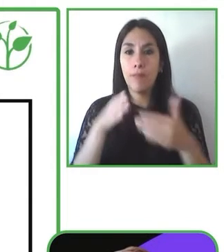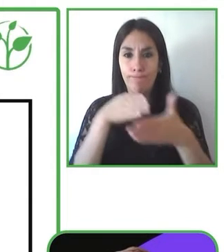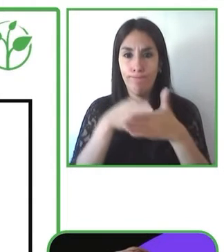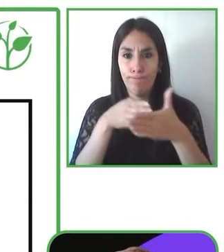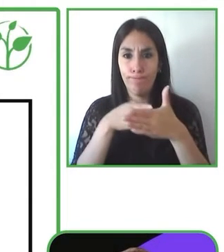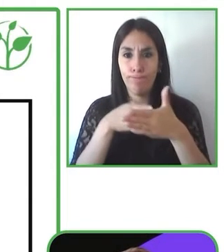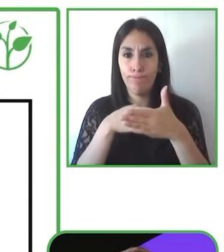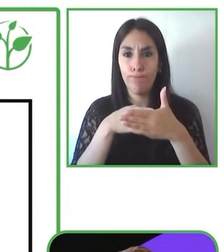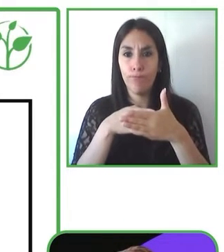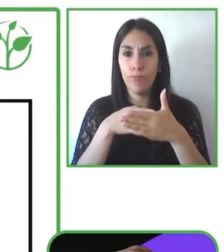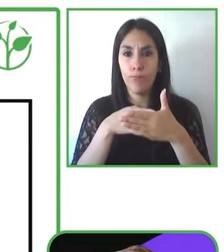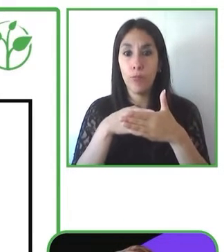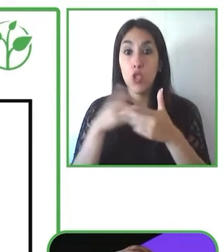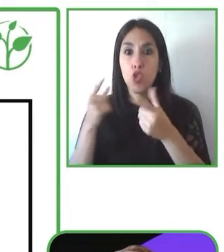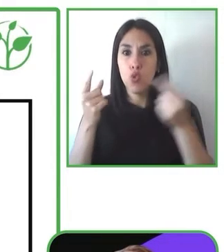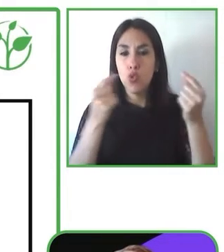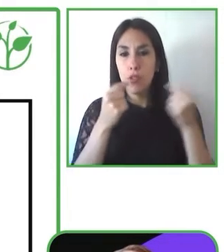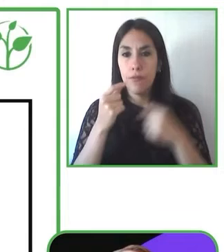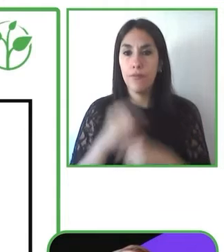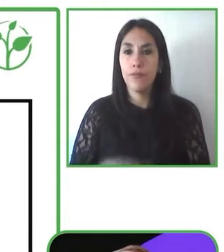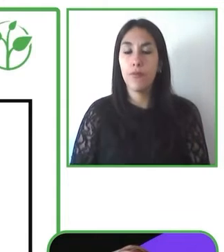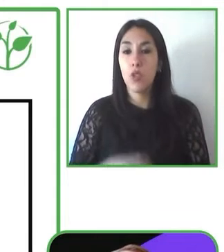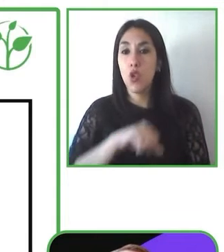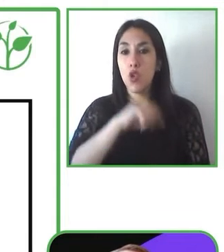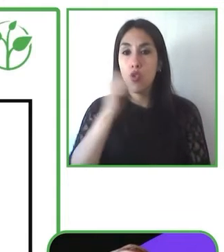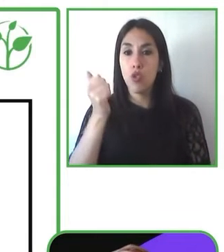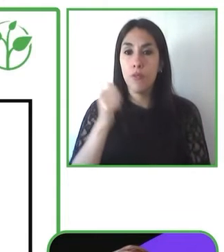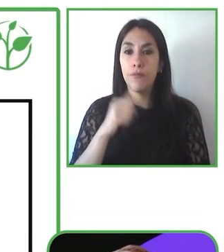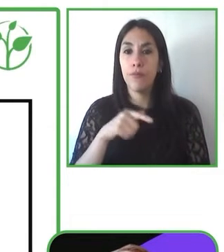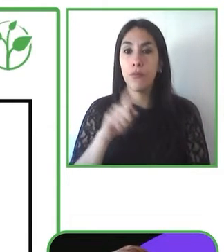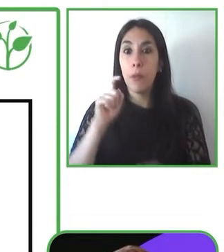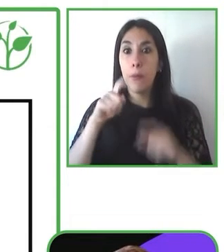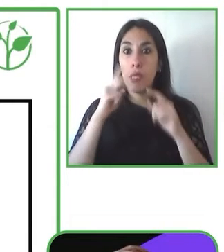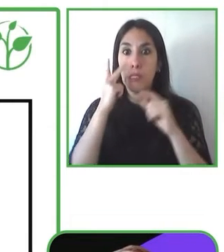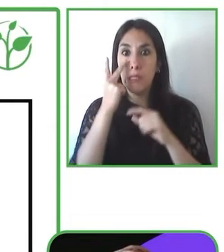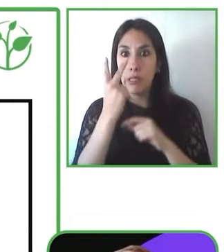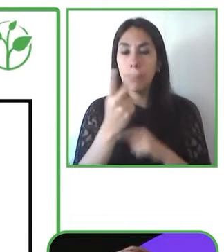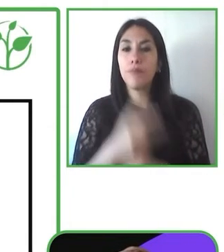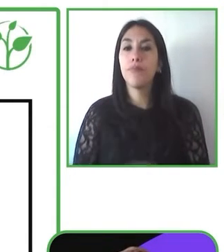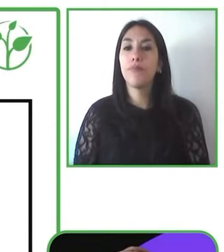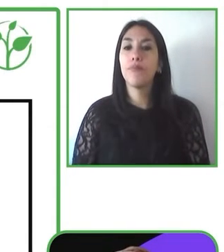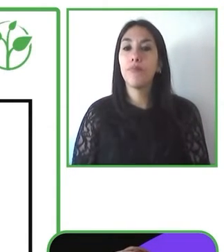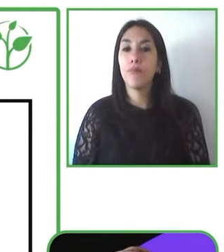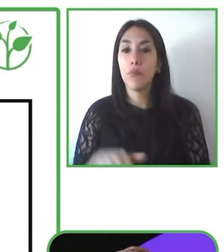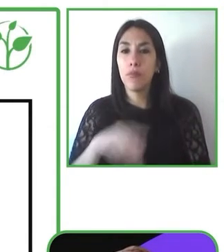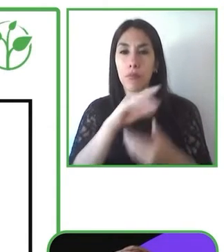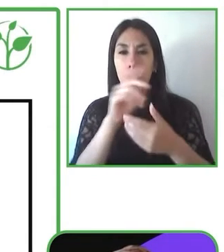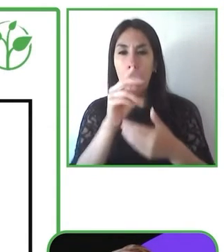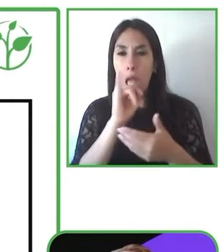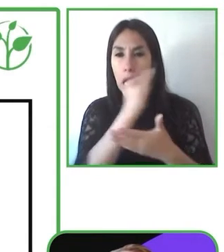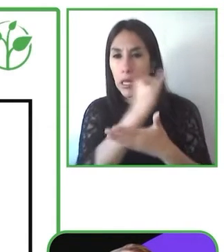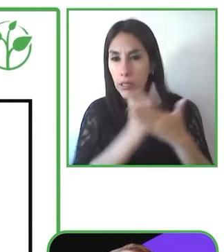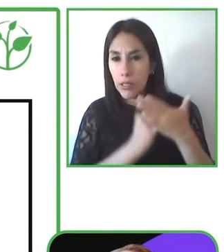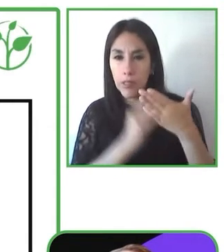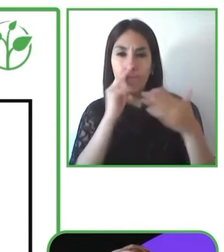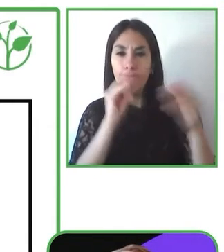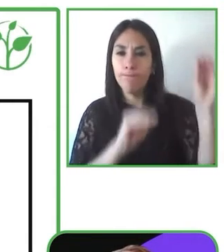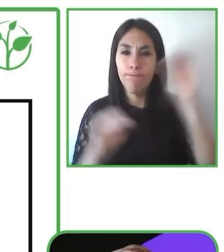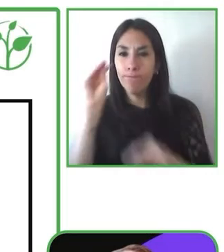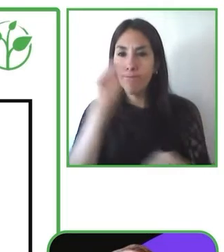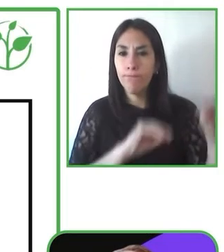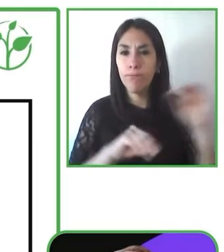enfoque holístico se diseña en base a la decarbonización y la accesibilidad. Los